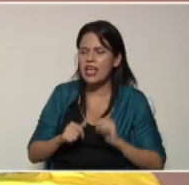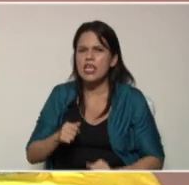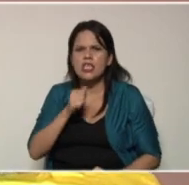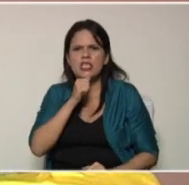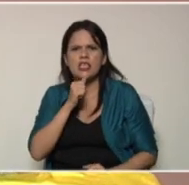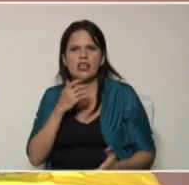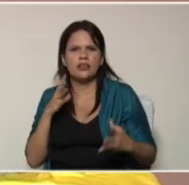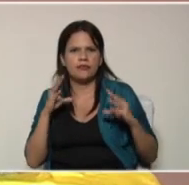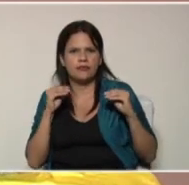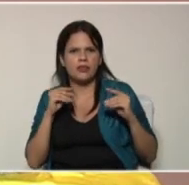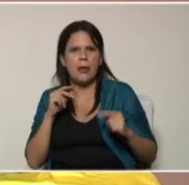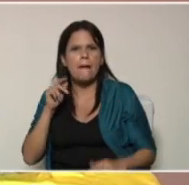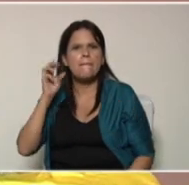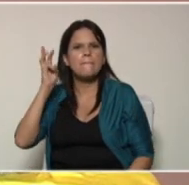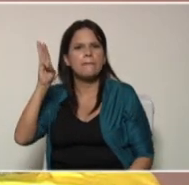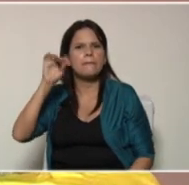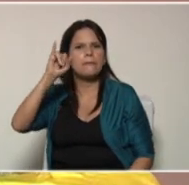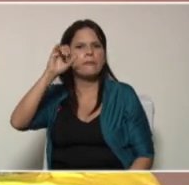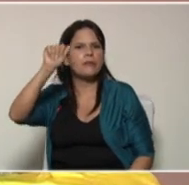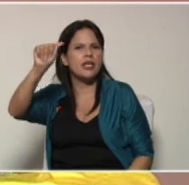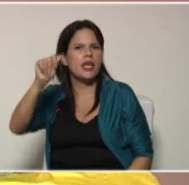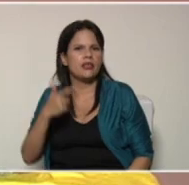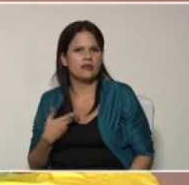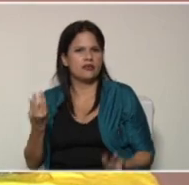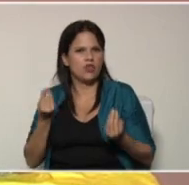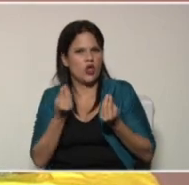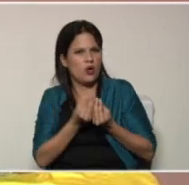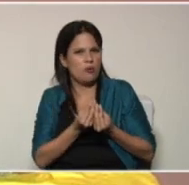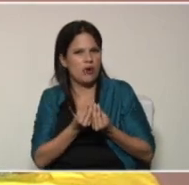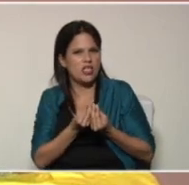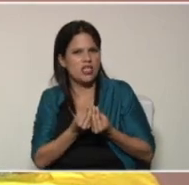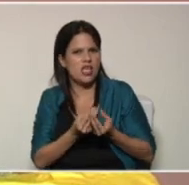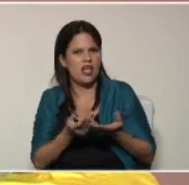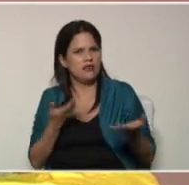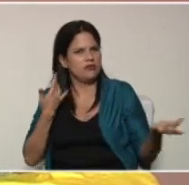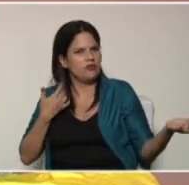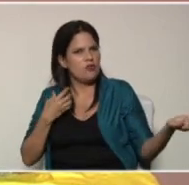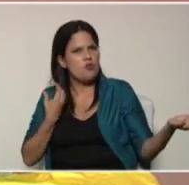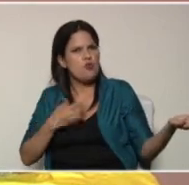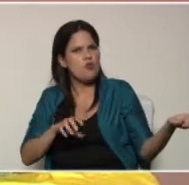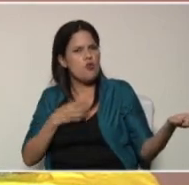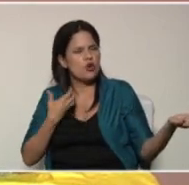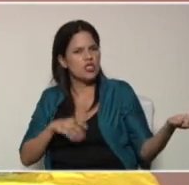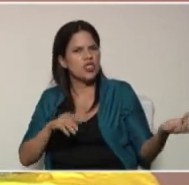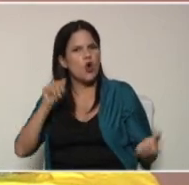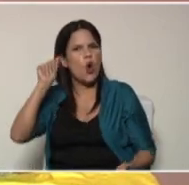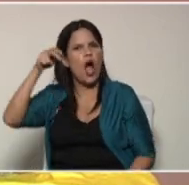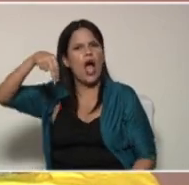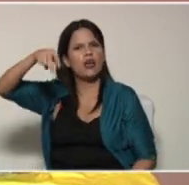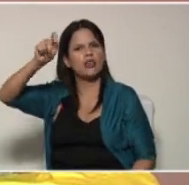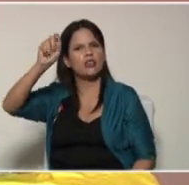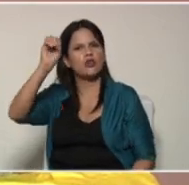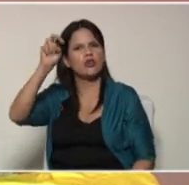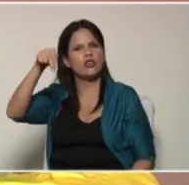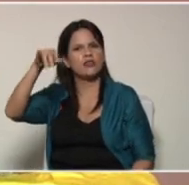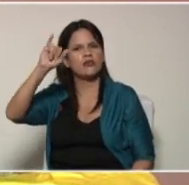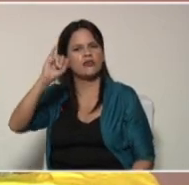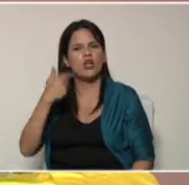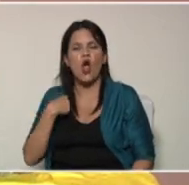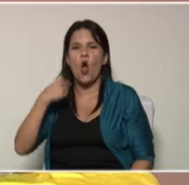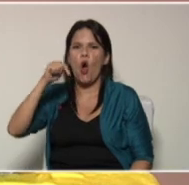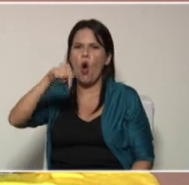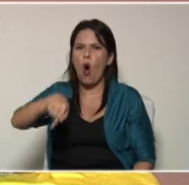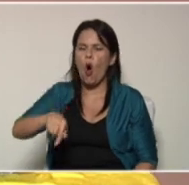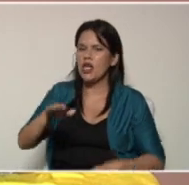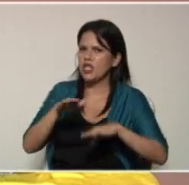les habla Pia Mejía en compañía del músico Anthony Ramírez hoy